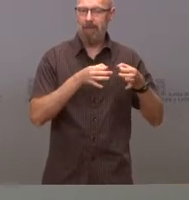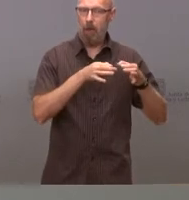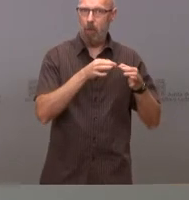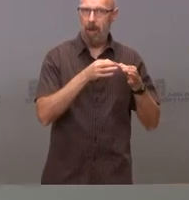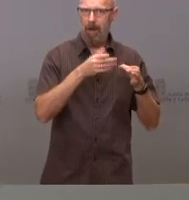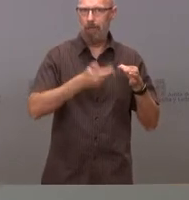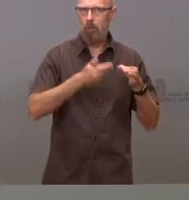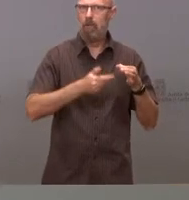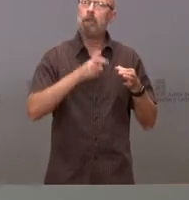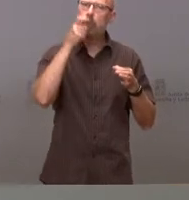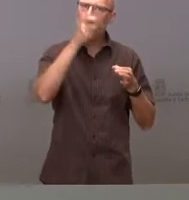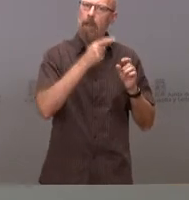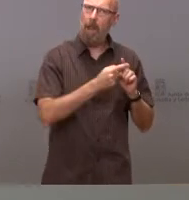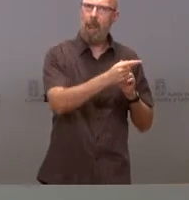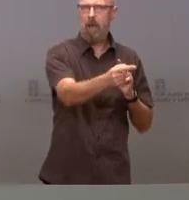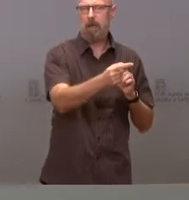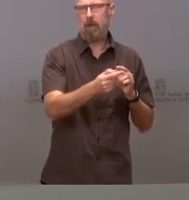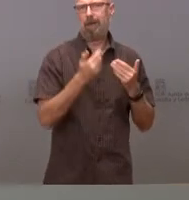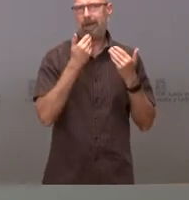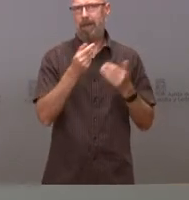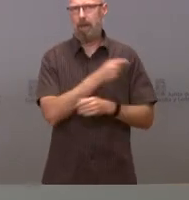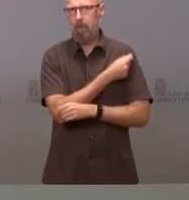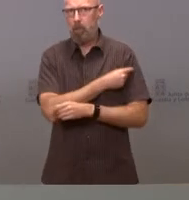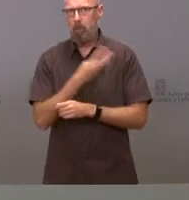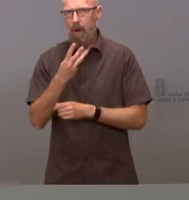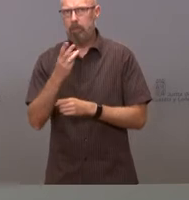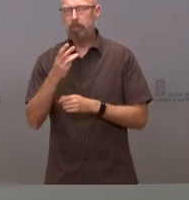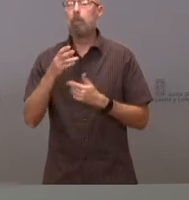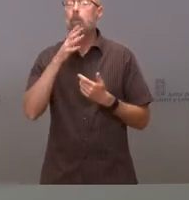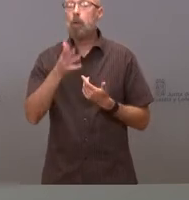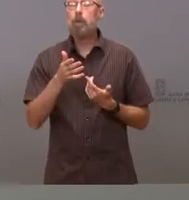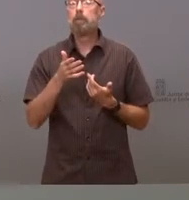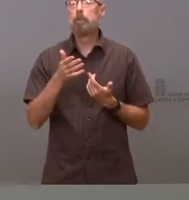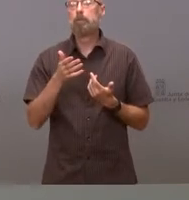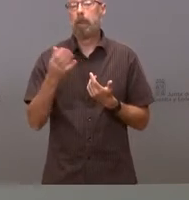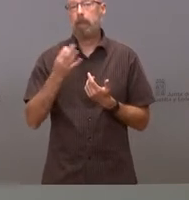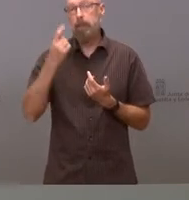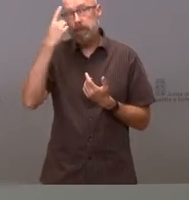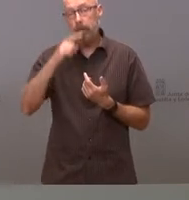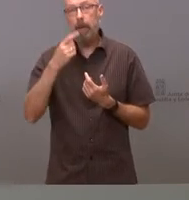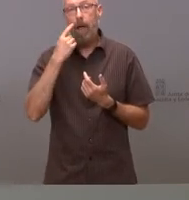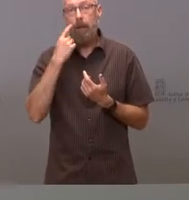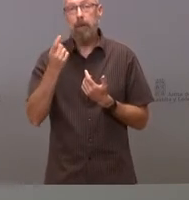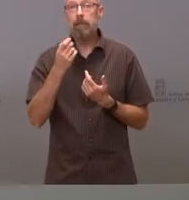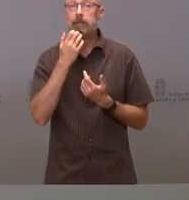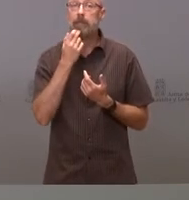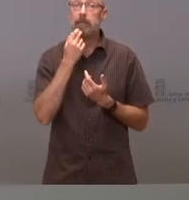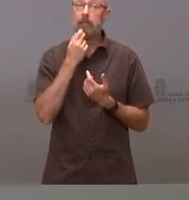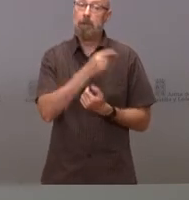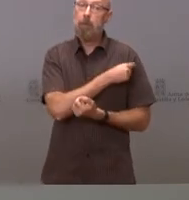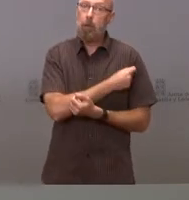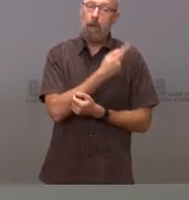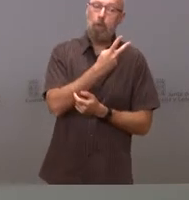duradera y muy importante. Por lo tanto, hay que saber qué podemos, si tenemos las dos dosis o hemos pasado la